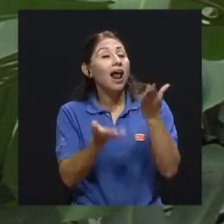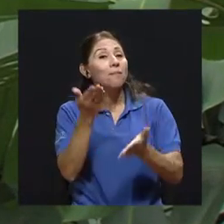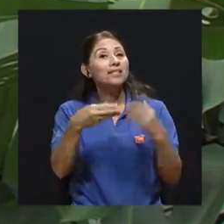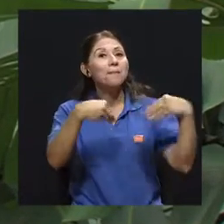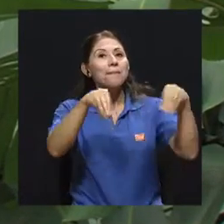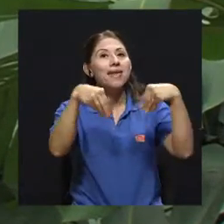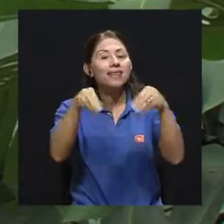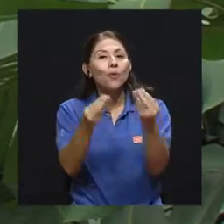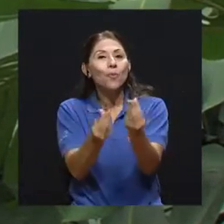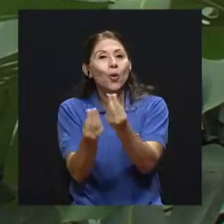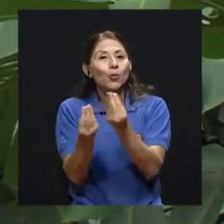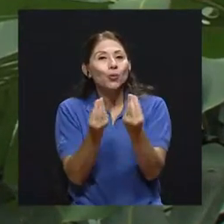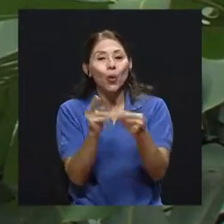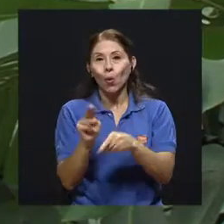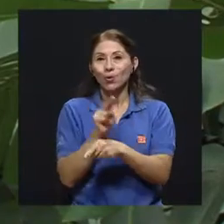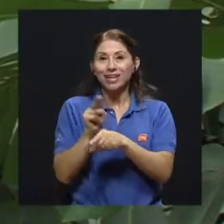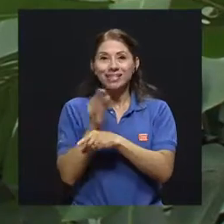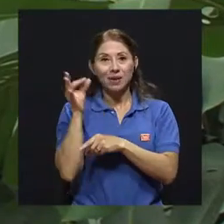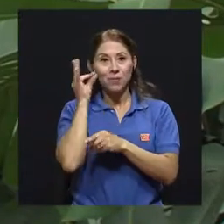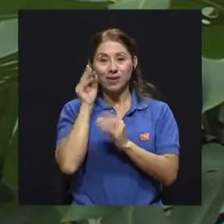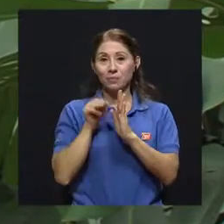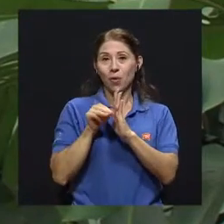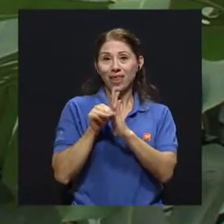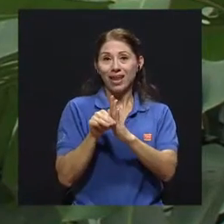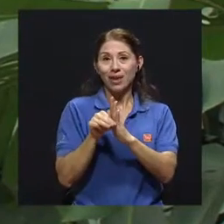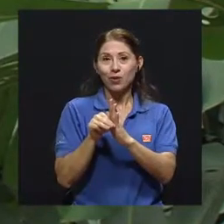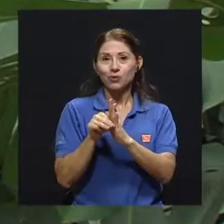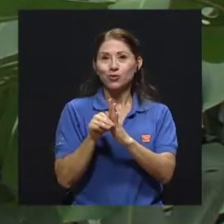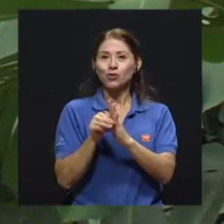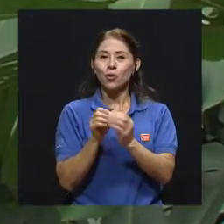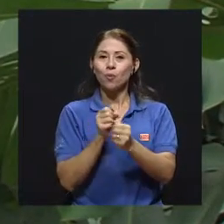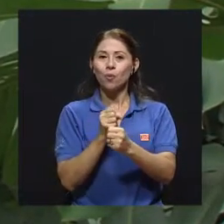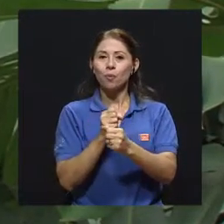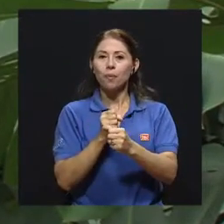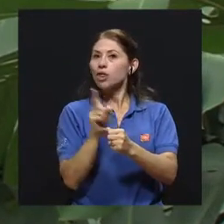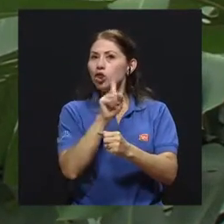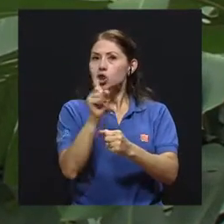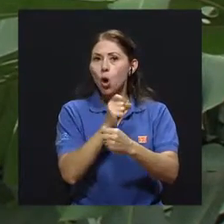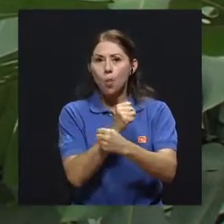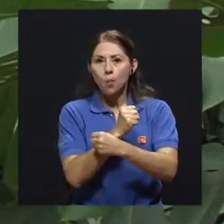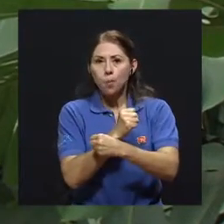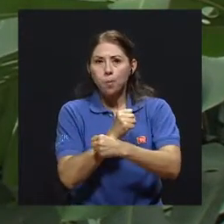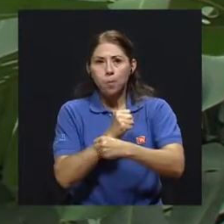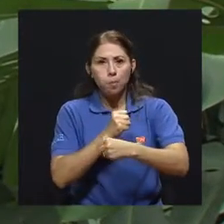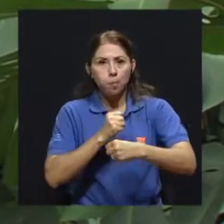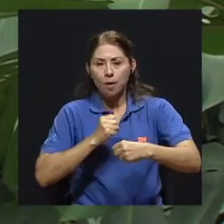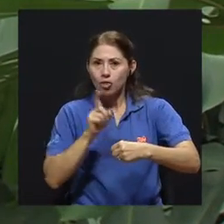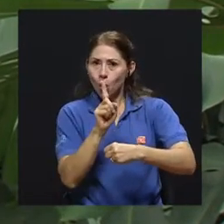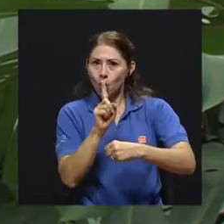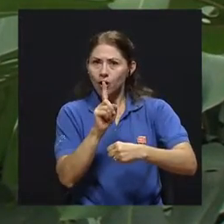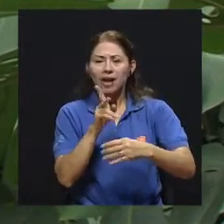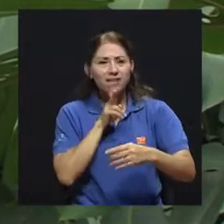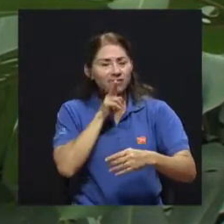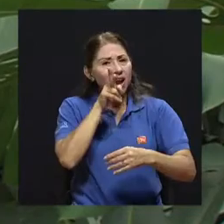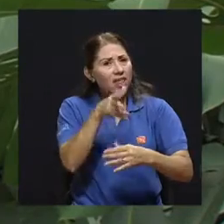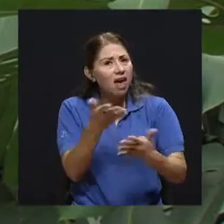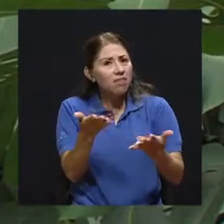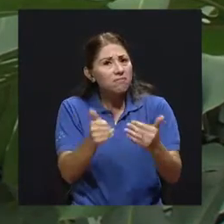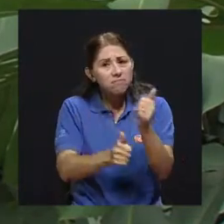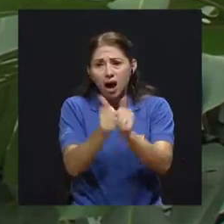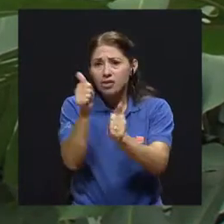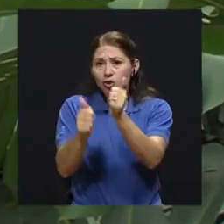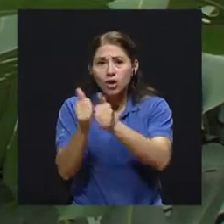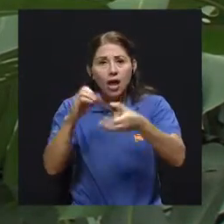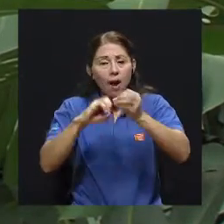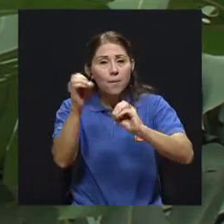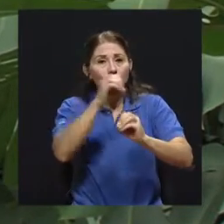utilizando modelos que en realidad no es que siempre vayan a ser obesas, en realidad es la mayoría y la media de la talla